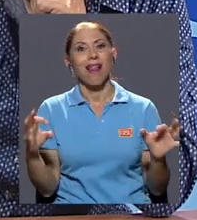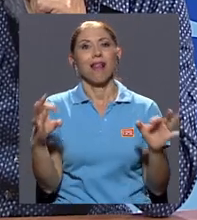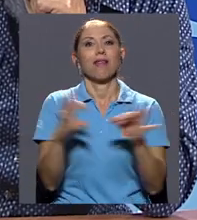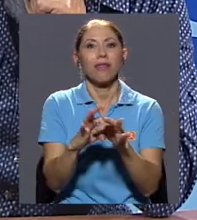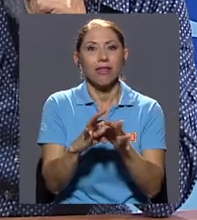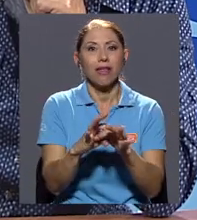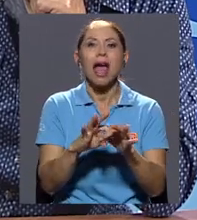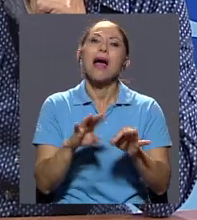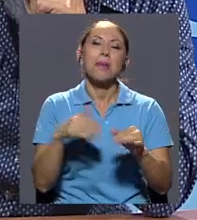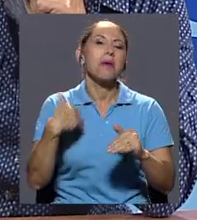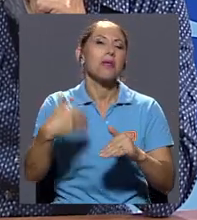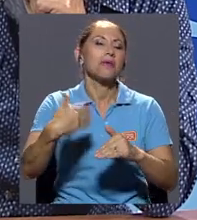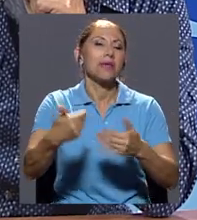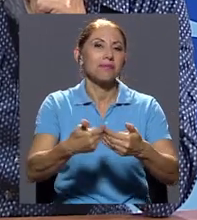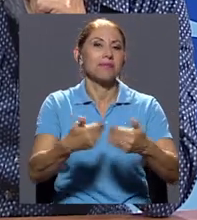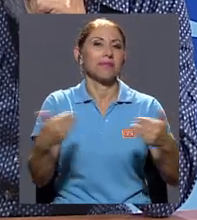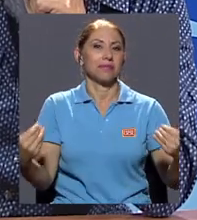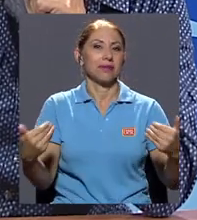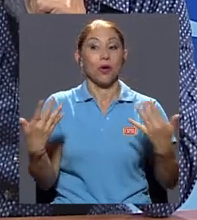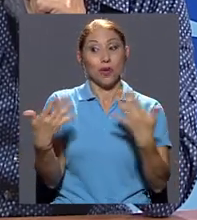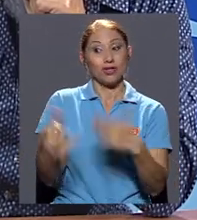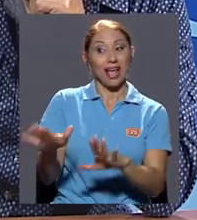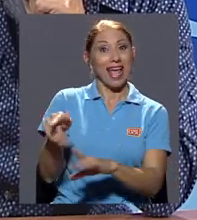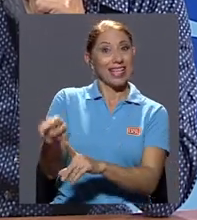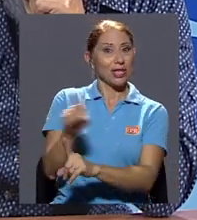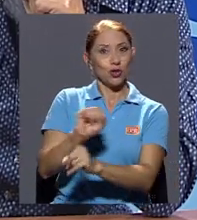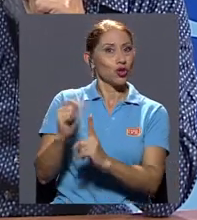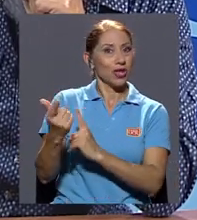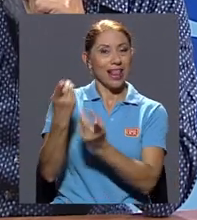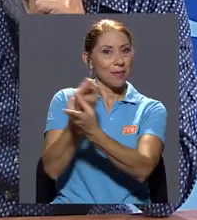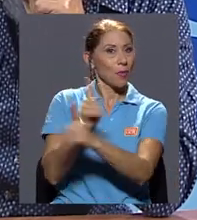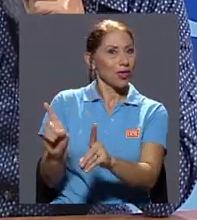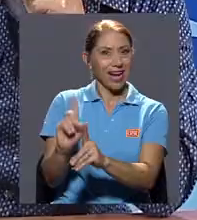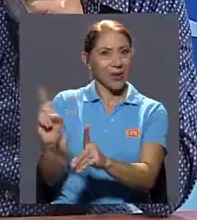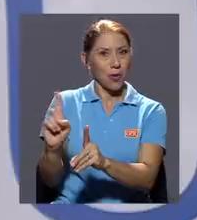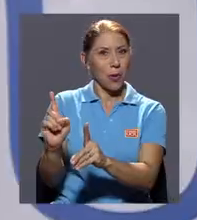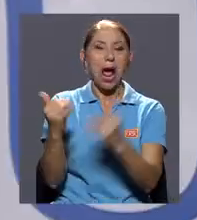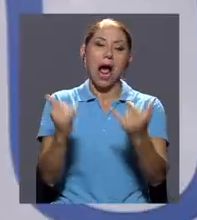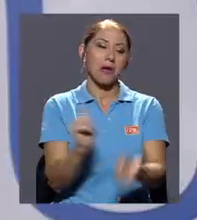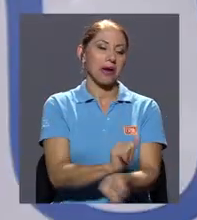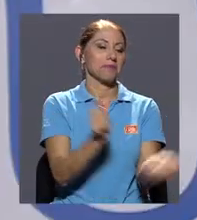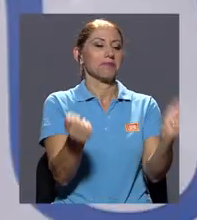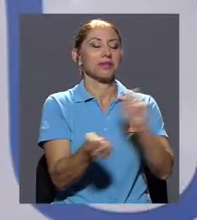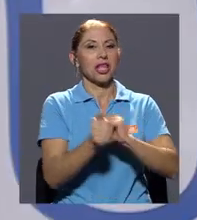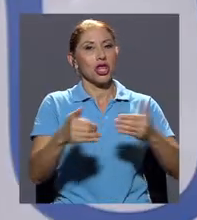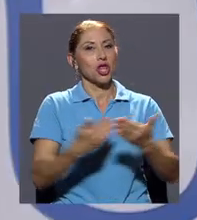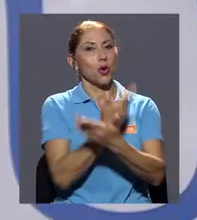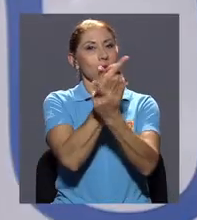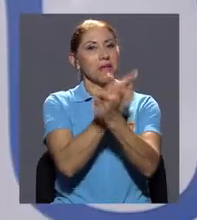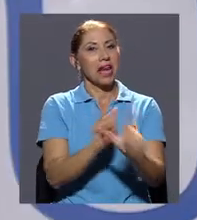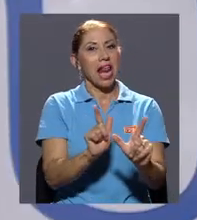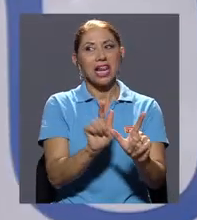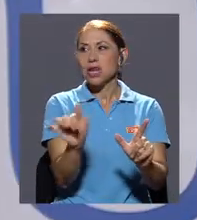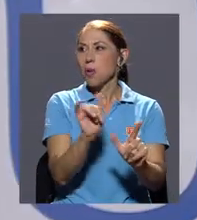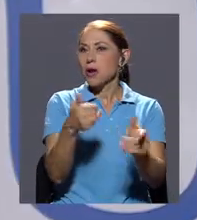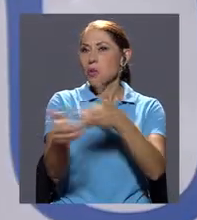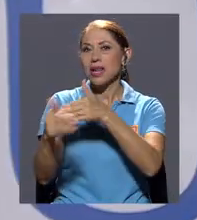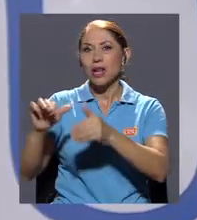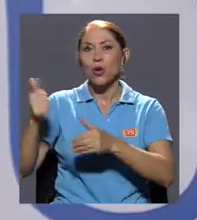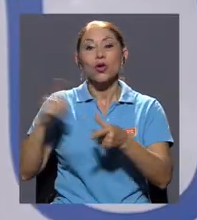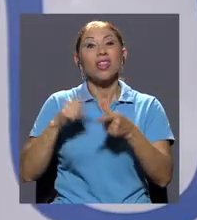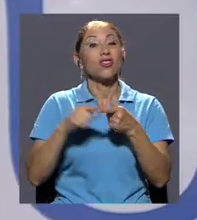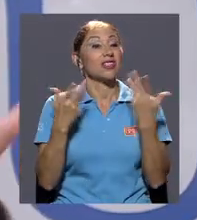deja de ser un partido socialdemócrata y se convierte en un partido neoliberal como cualquier otro, entonces se rompen las alianzas